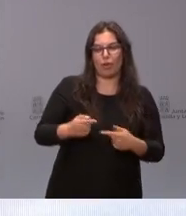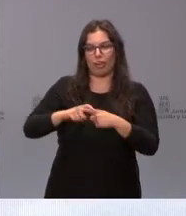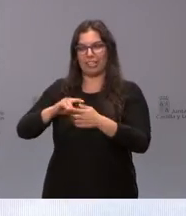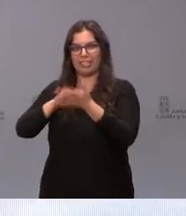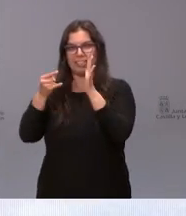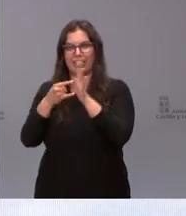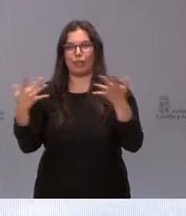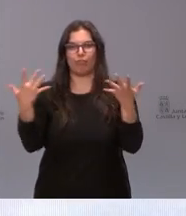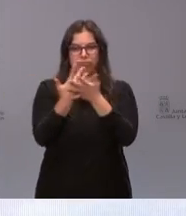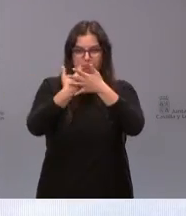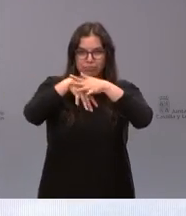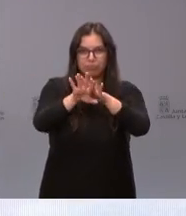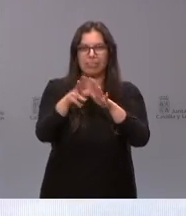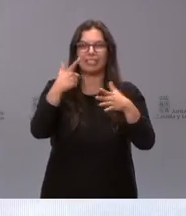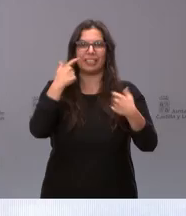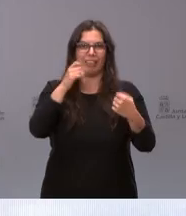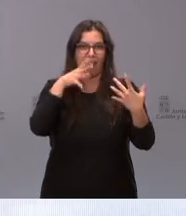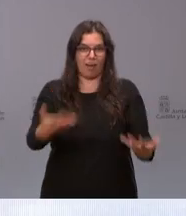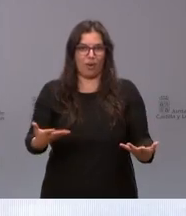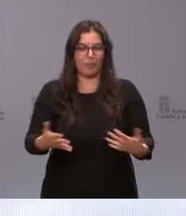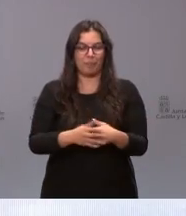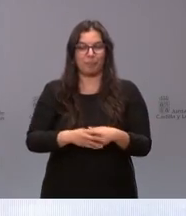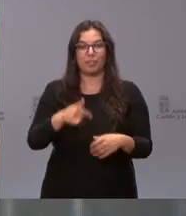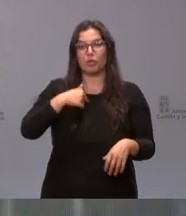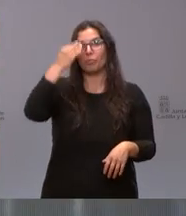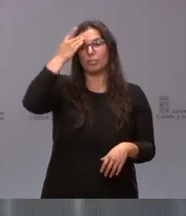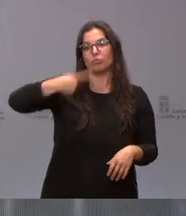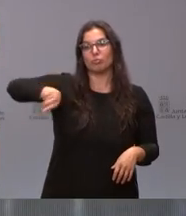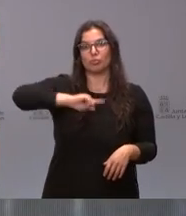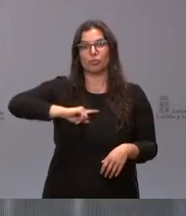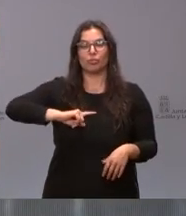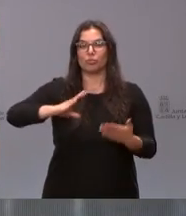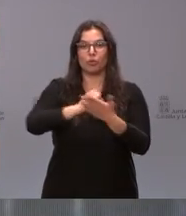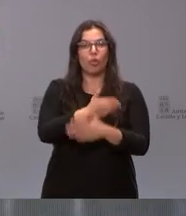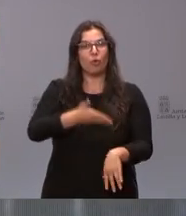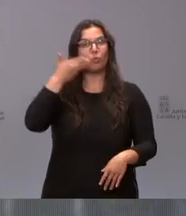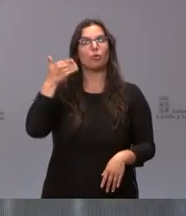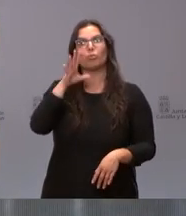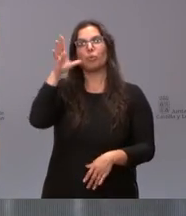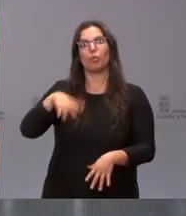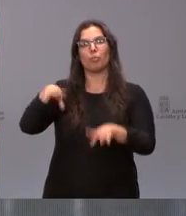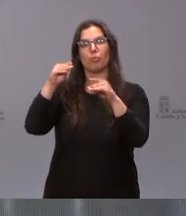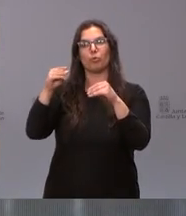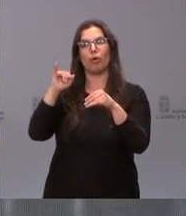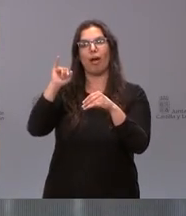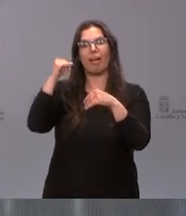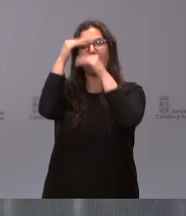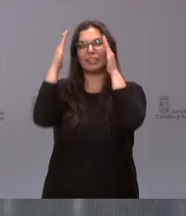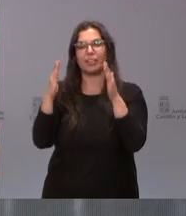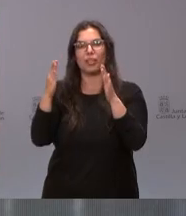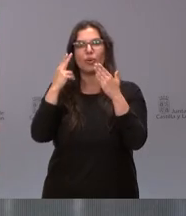técnico de la sanidad de hoy yo creo que estamos orgullosos de que Burgos tenga la mejor asistencia sanitaria